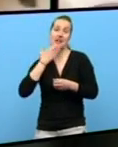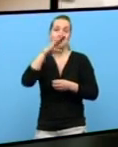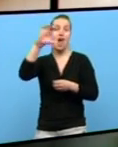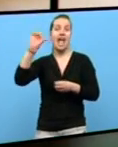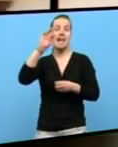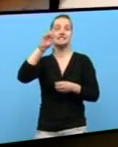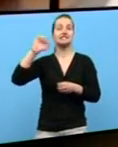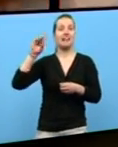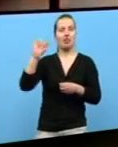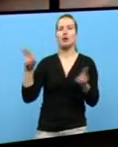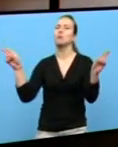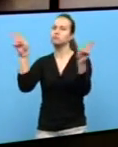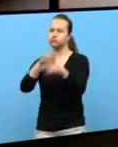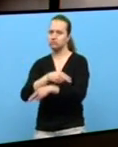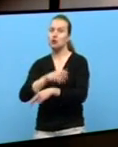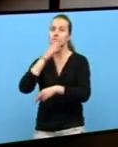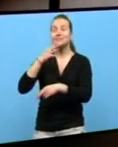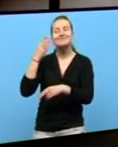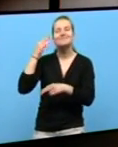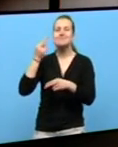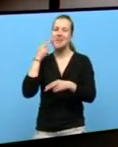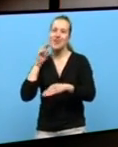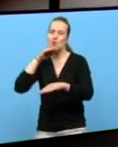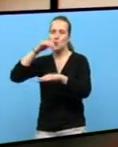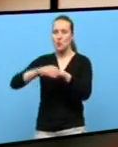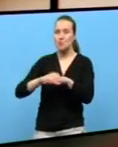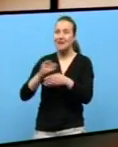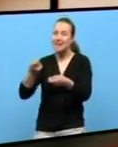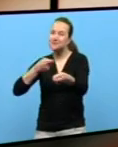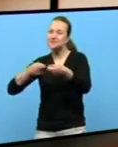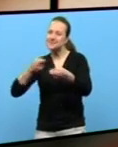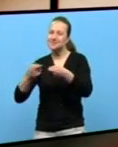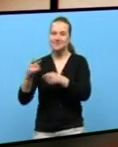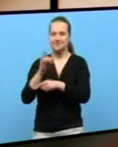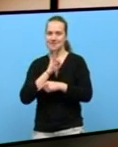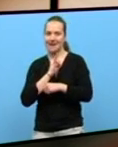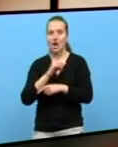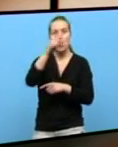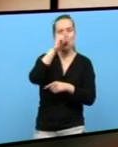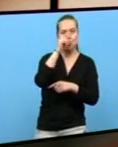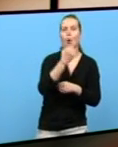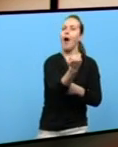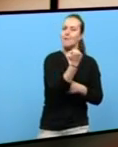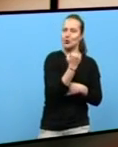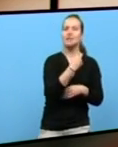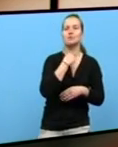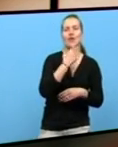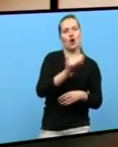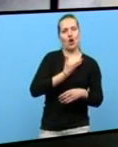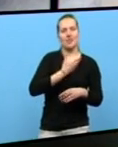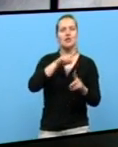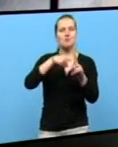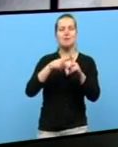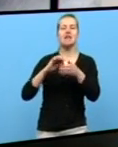que suspenderse por temora non cumprir coas expectativas de vendas A de Lugo conta co apoio da Diputación, do Concello e da